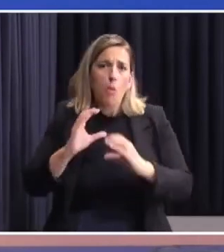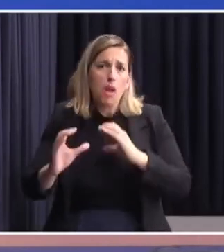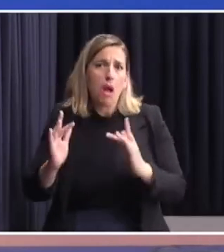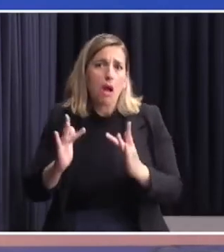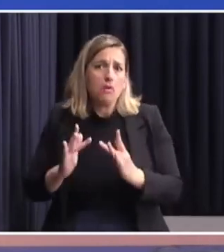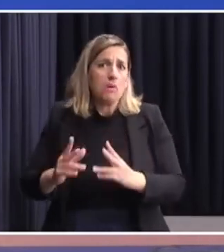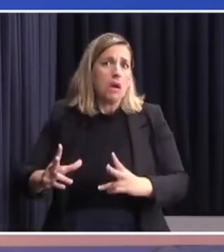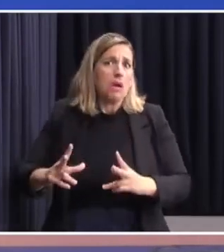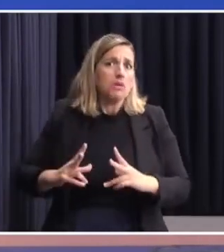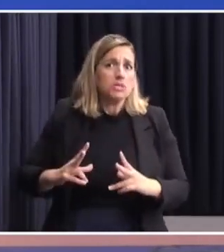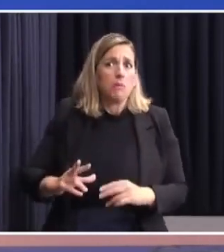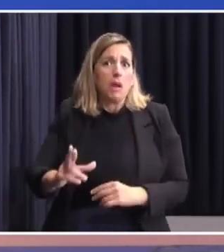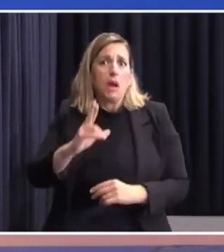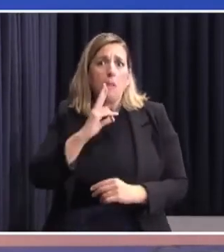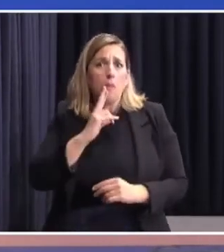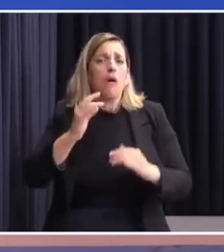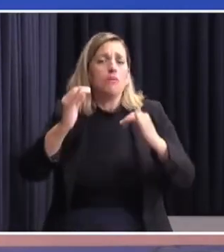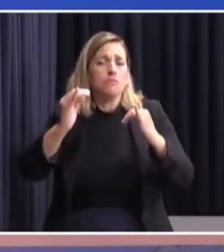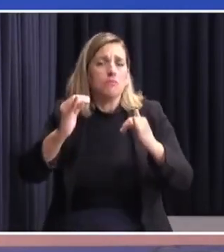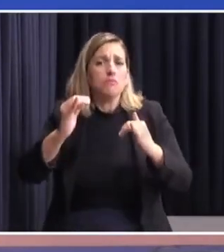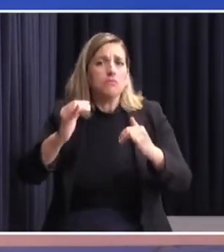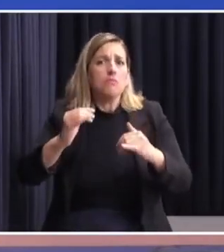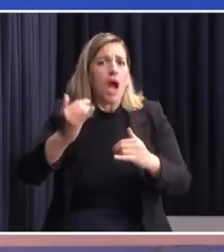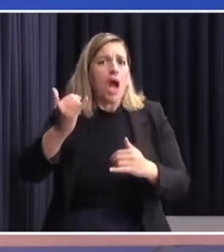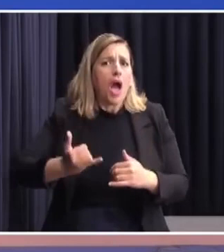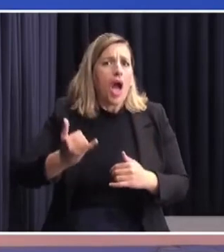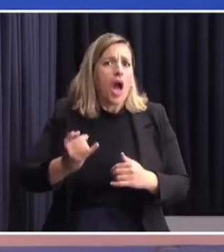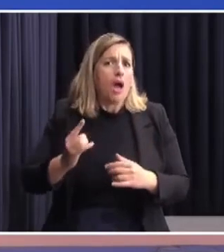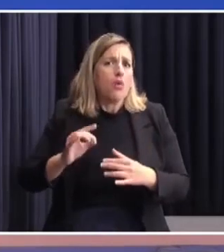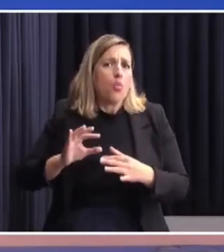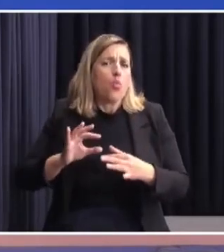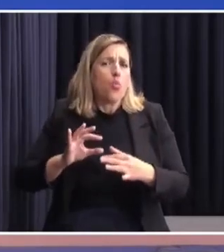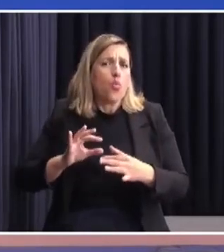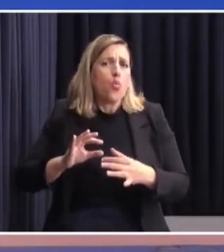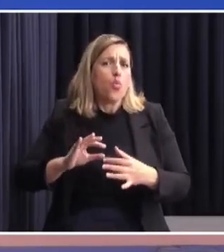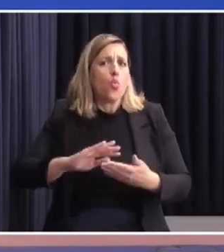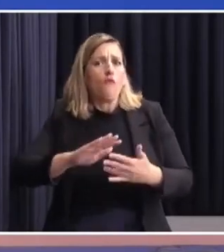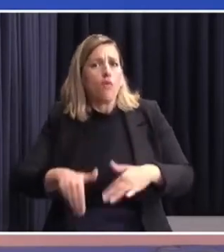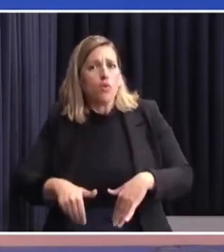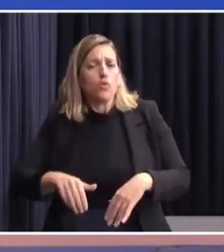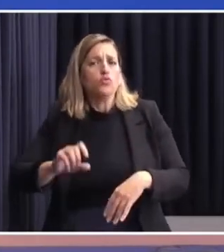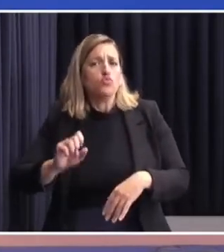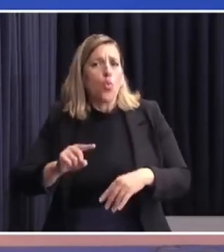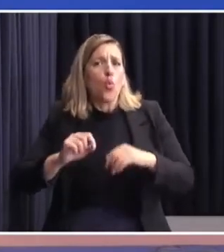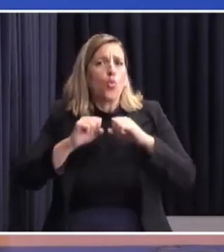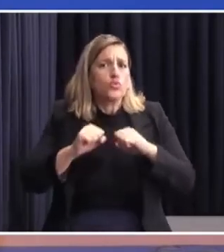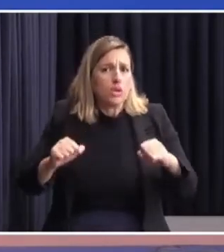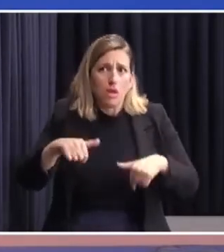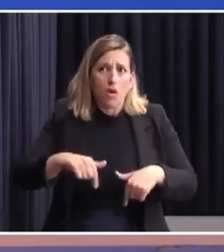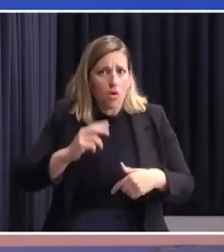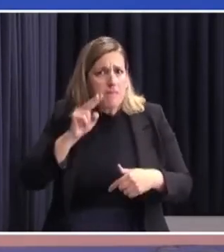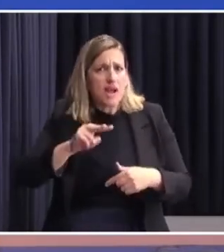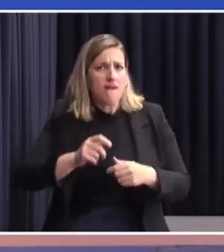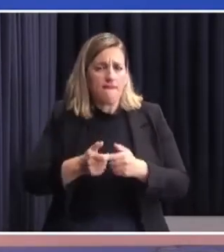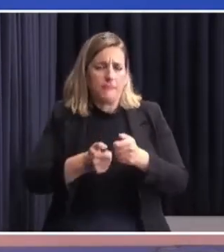y me comunica que había tenido un vínculo con su secretaria. Hoy miraba el